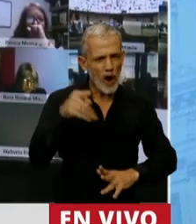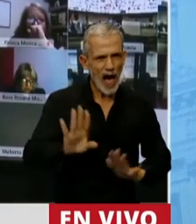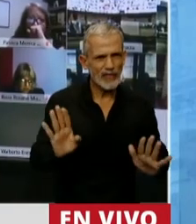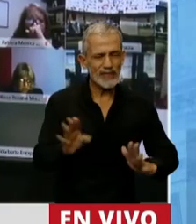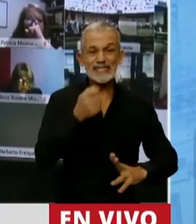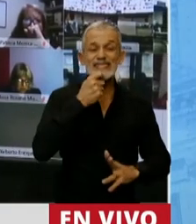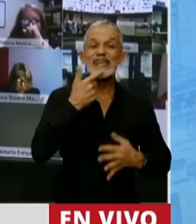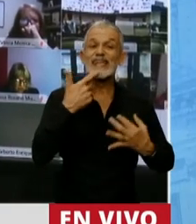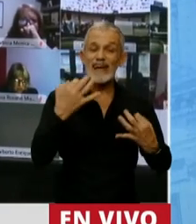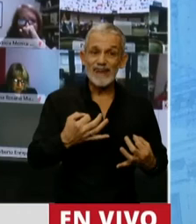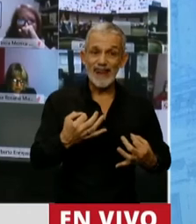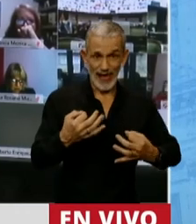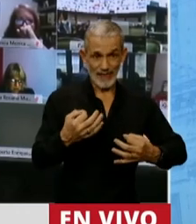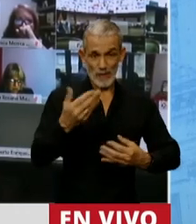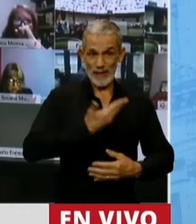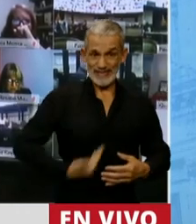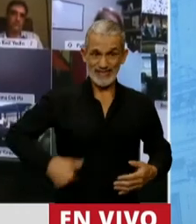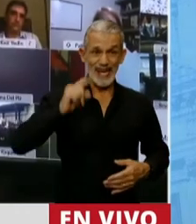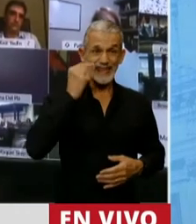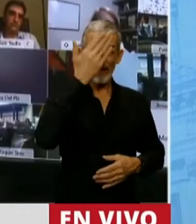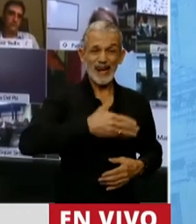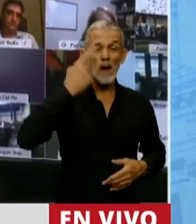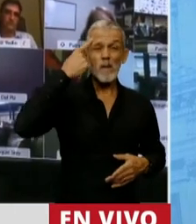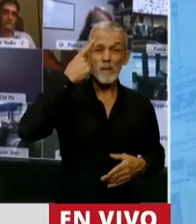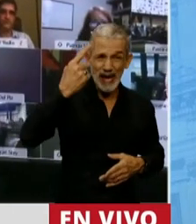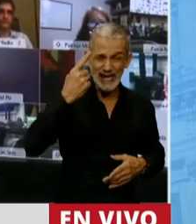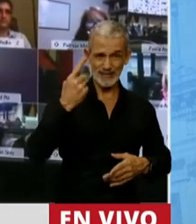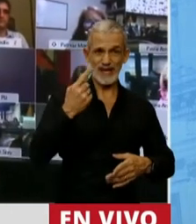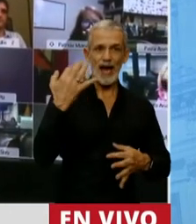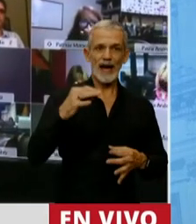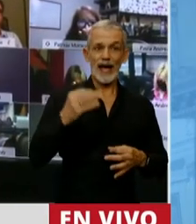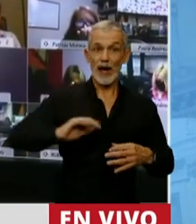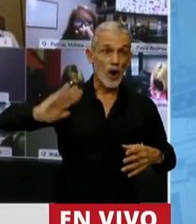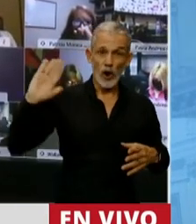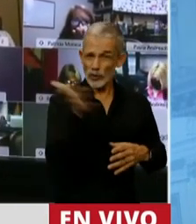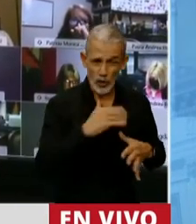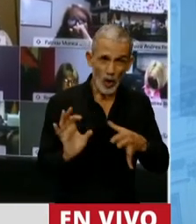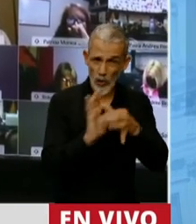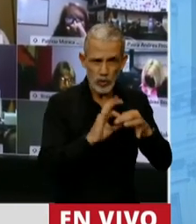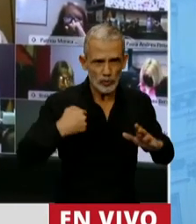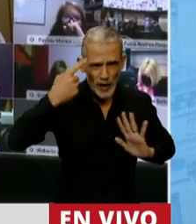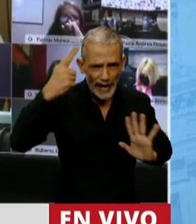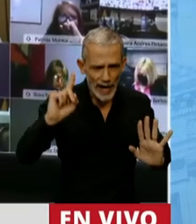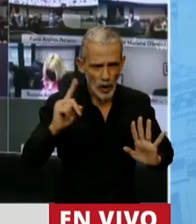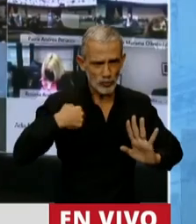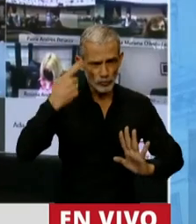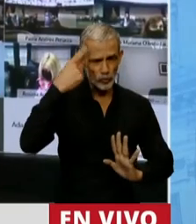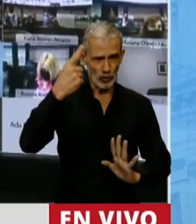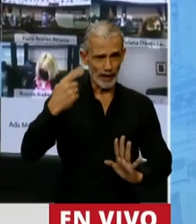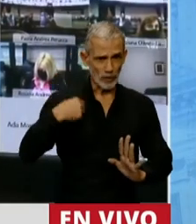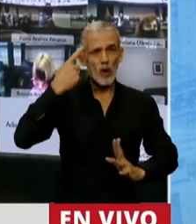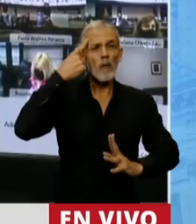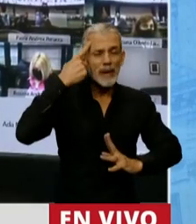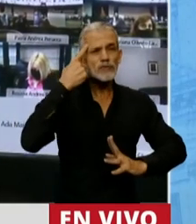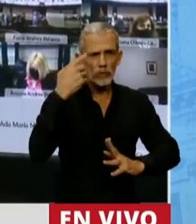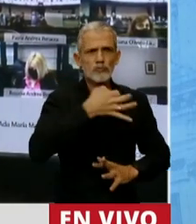Si realmente el Presidente sigue pensando en que es con todos, y yo le creo, yo estoy dentro de los